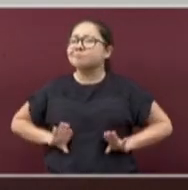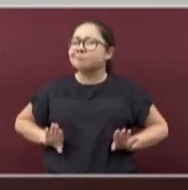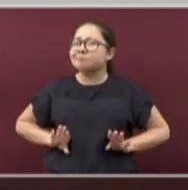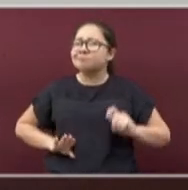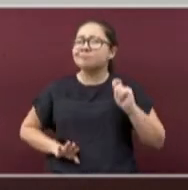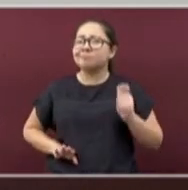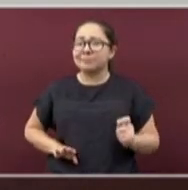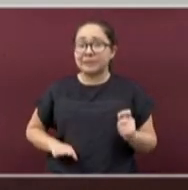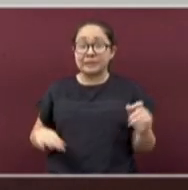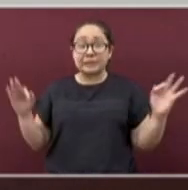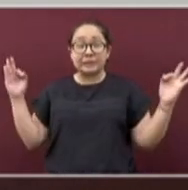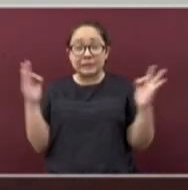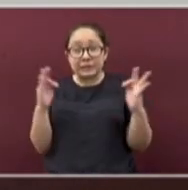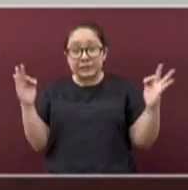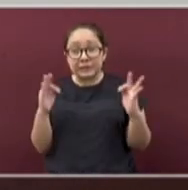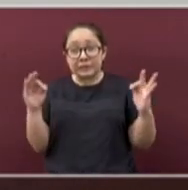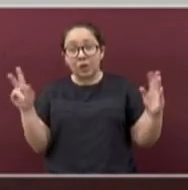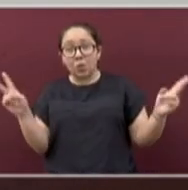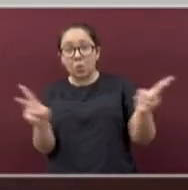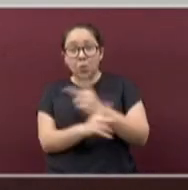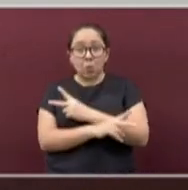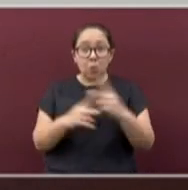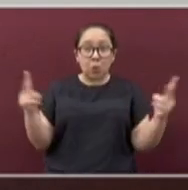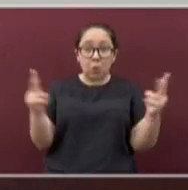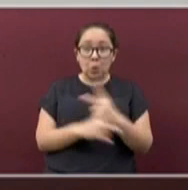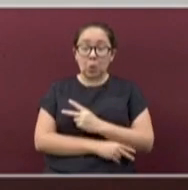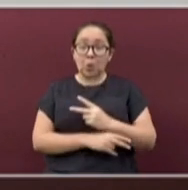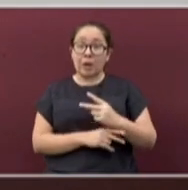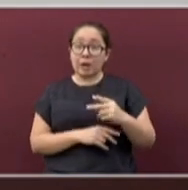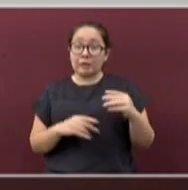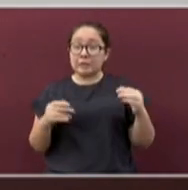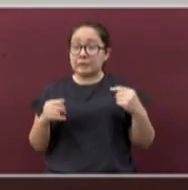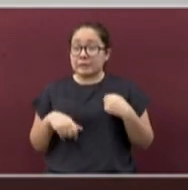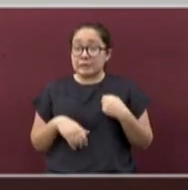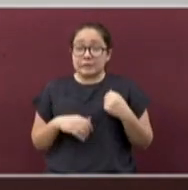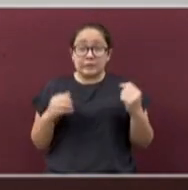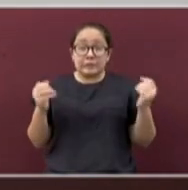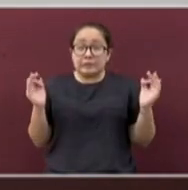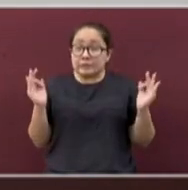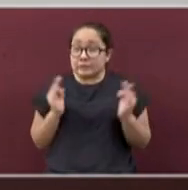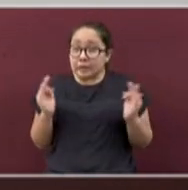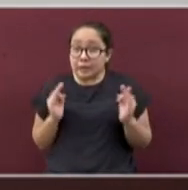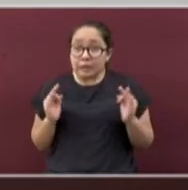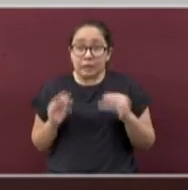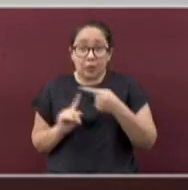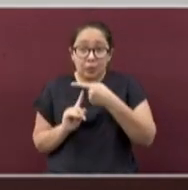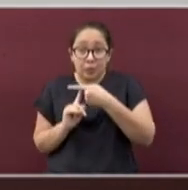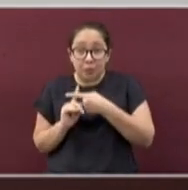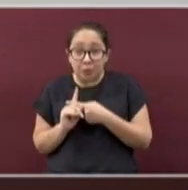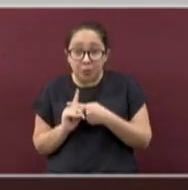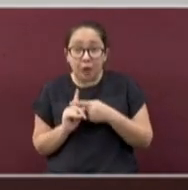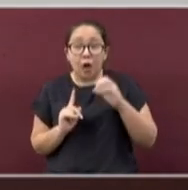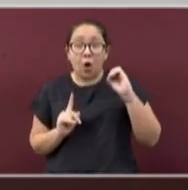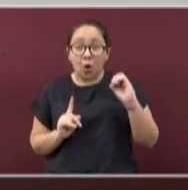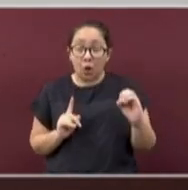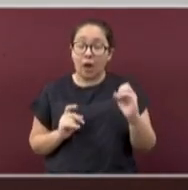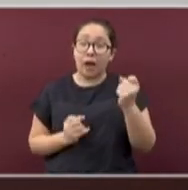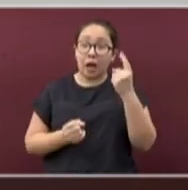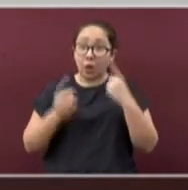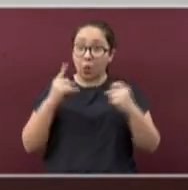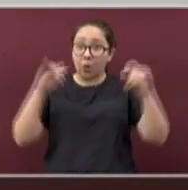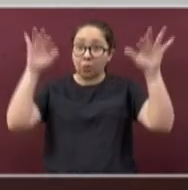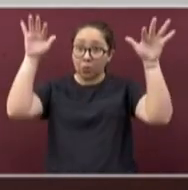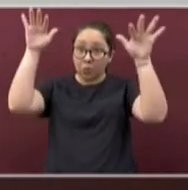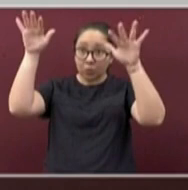que nos expone a temperaturas muy bajas o incluso en algunos lugares a nevadas, lo que